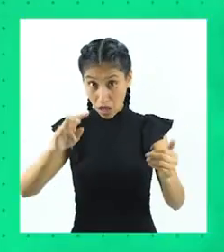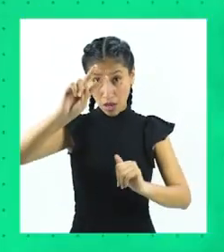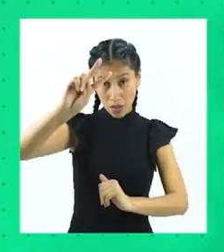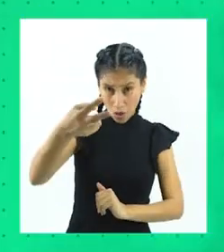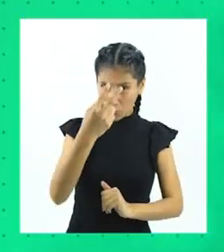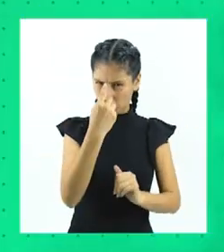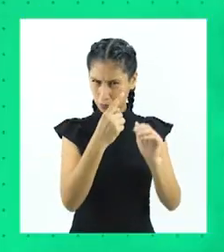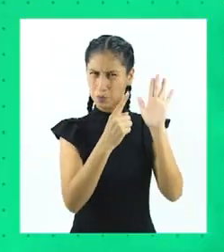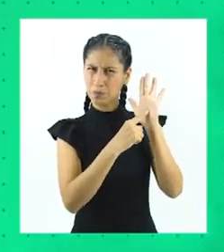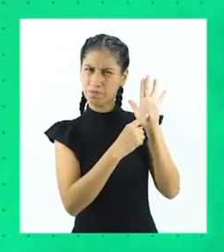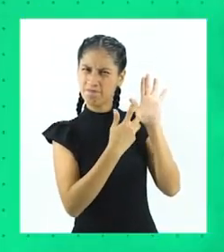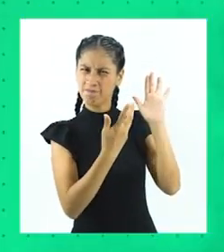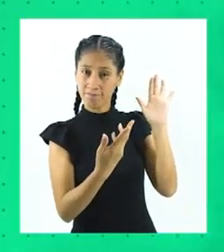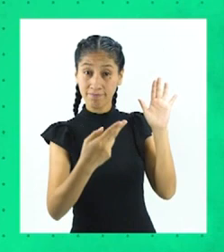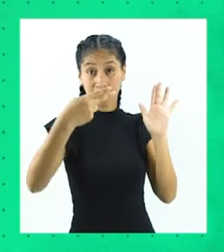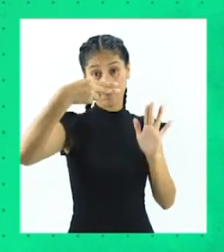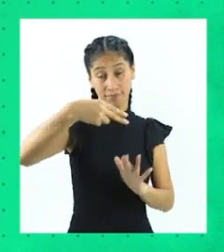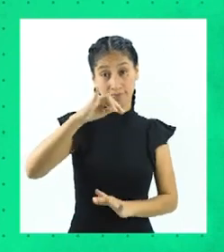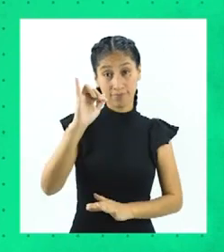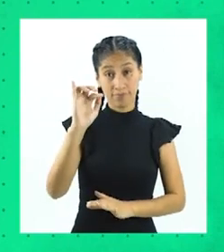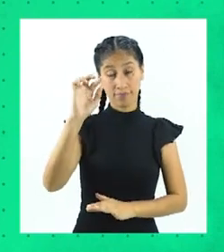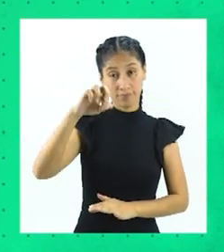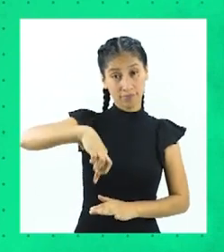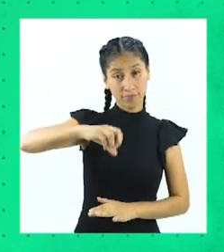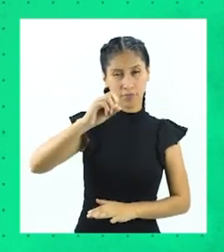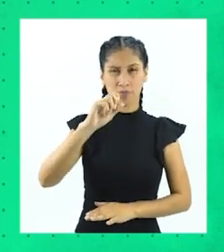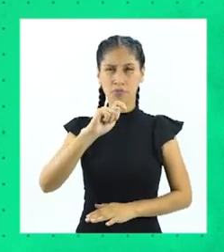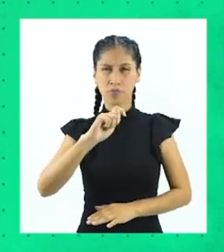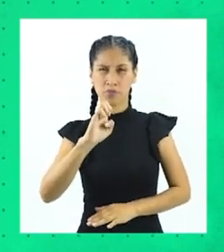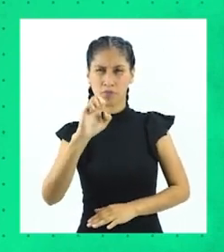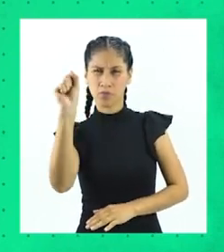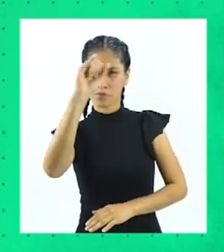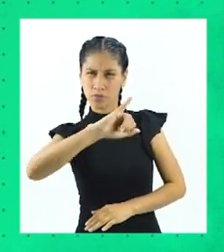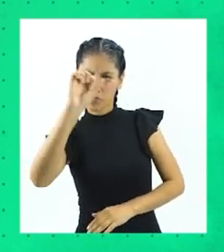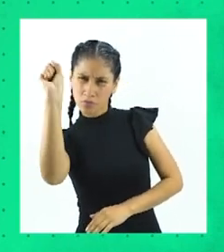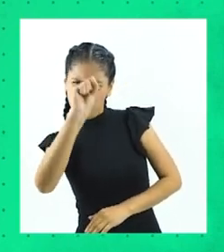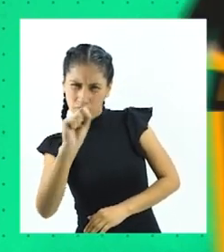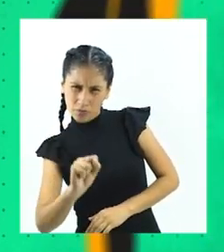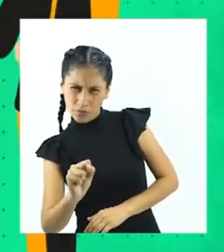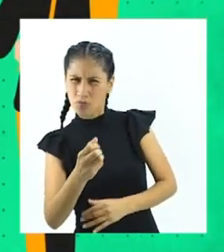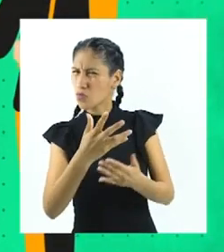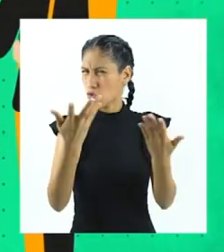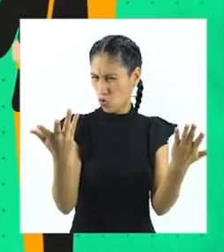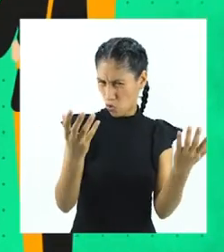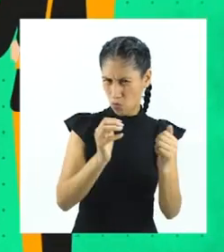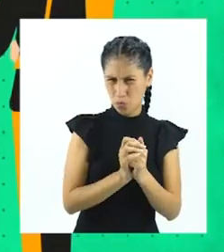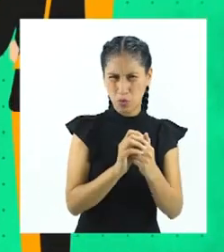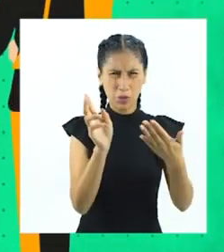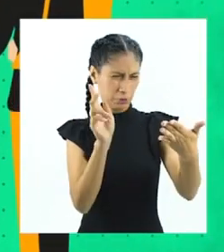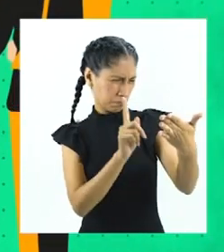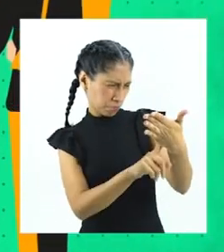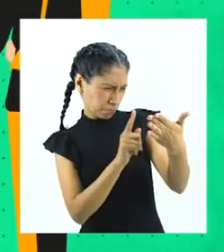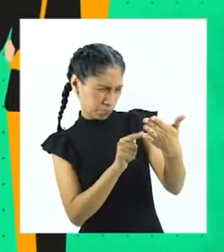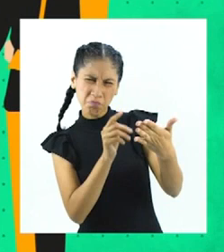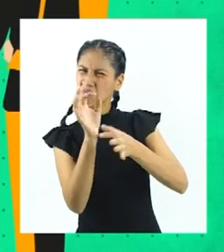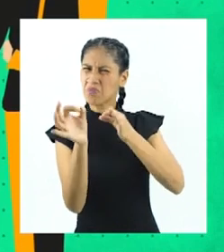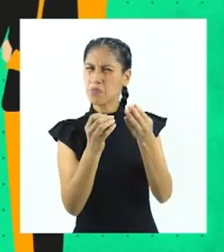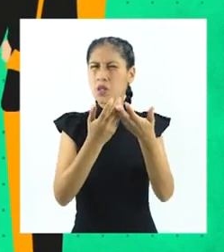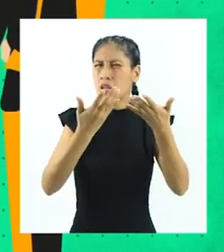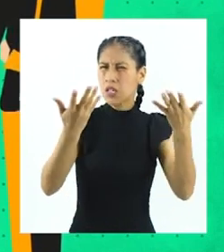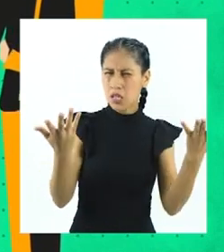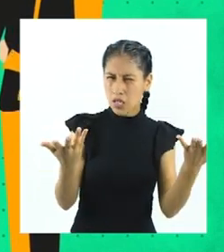del método científico es la hipótesis. Es una posible respuesta a la pregunta o problema, pero cuya